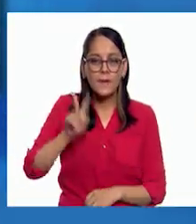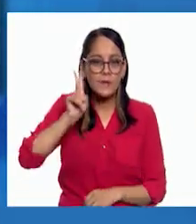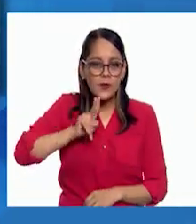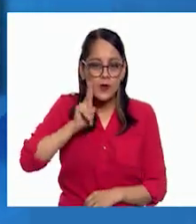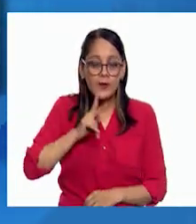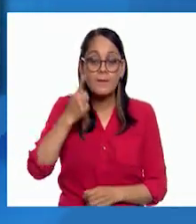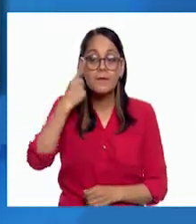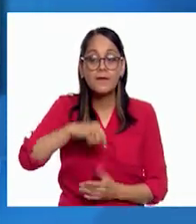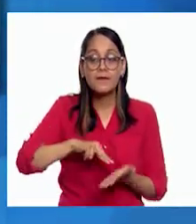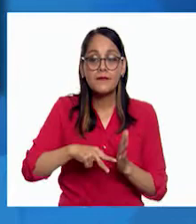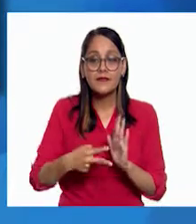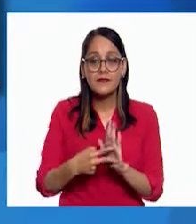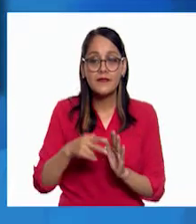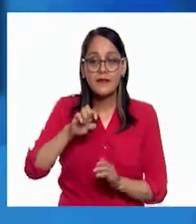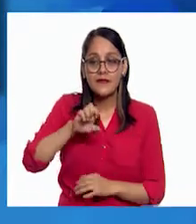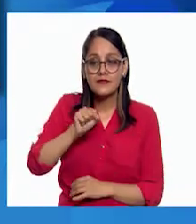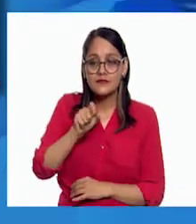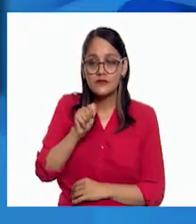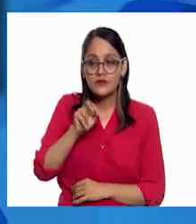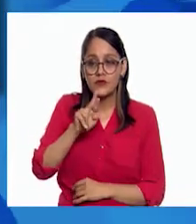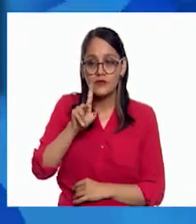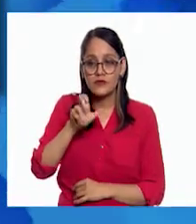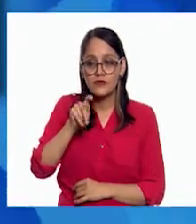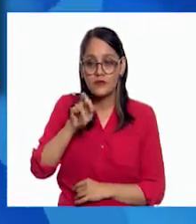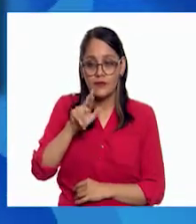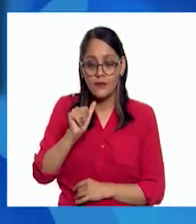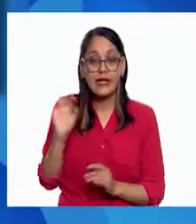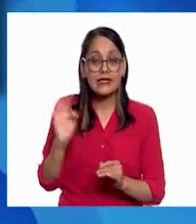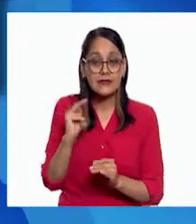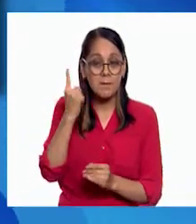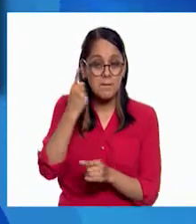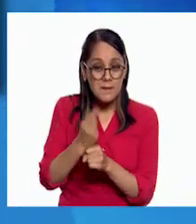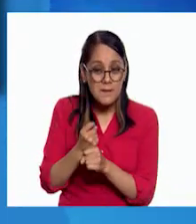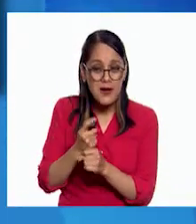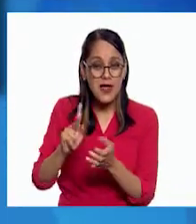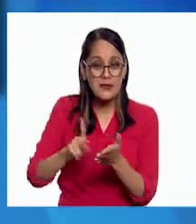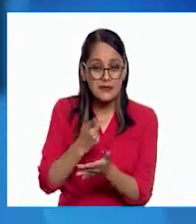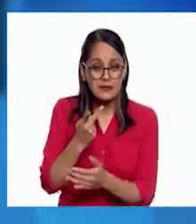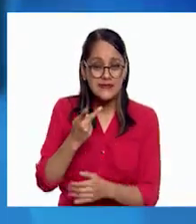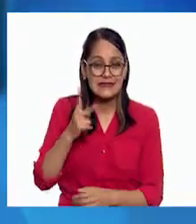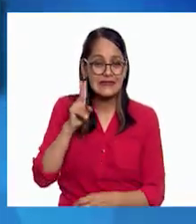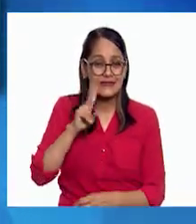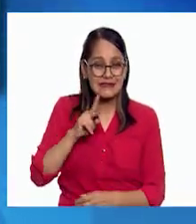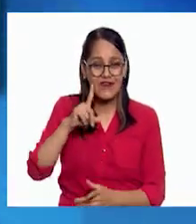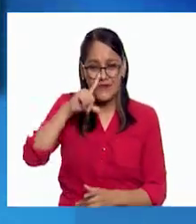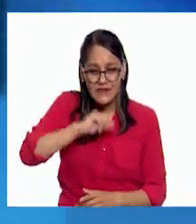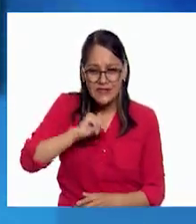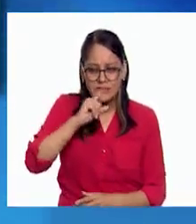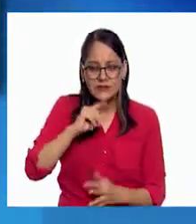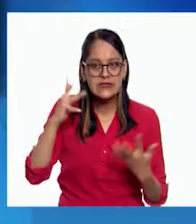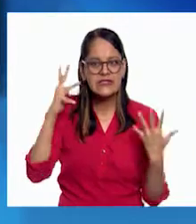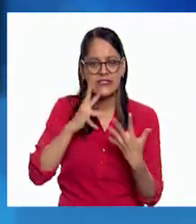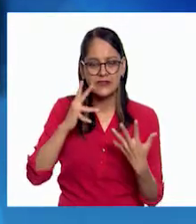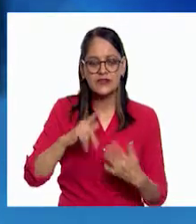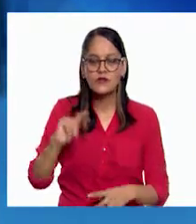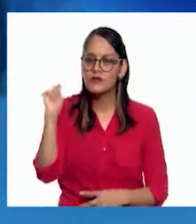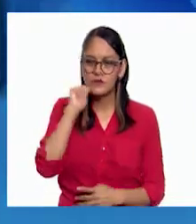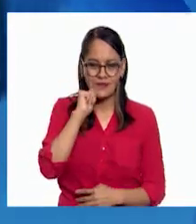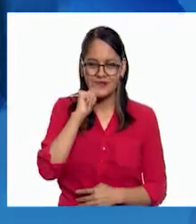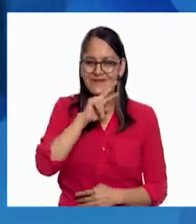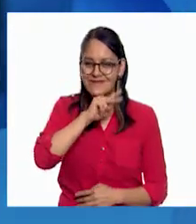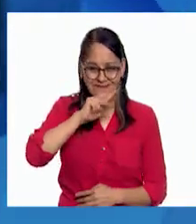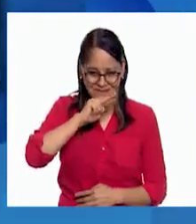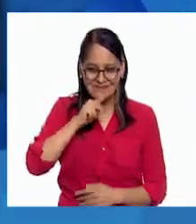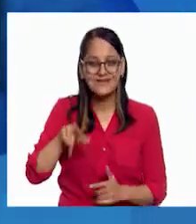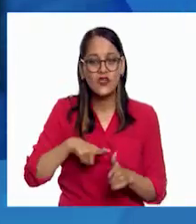ingeniería estructural. Quizás falles como yo en tus primeros intentos y hasta te sientas frustrado. Pero no te preocupes, porque la